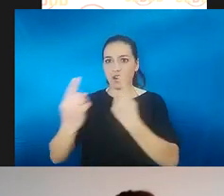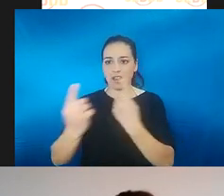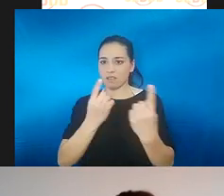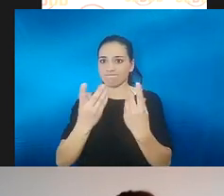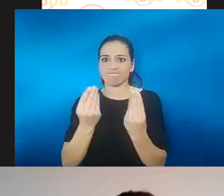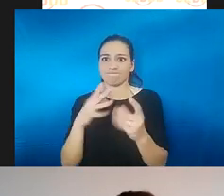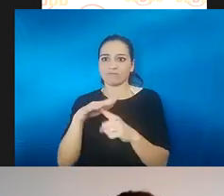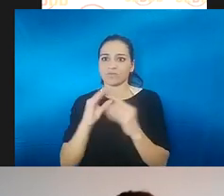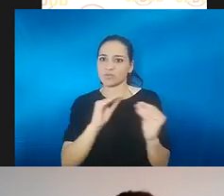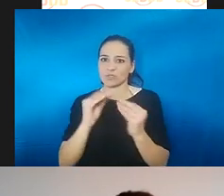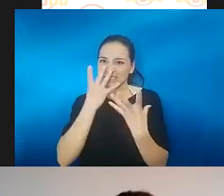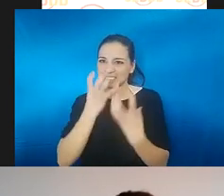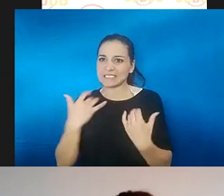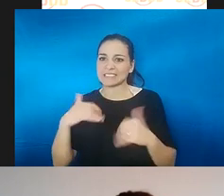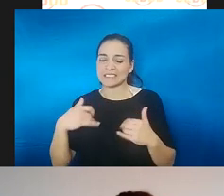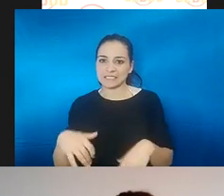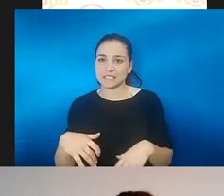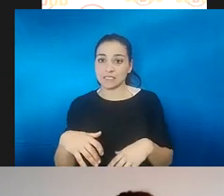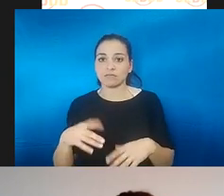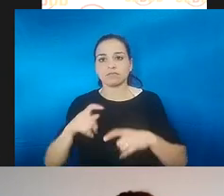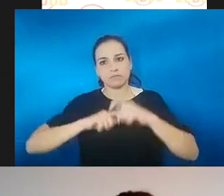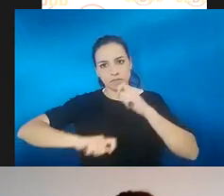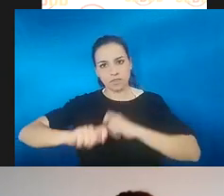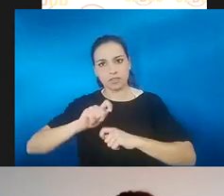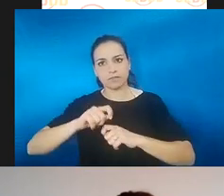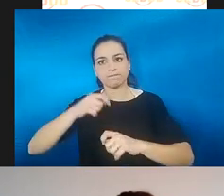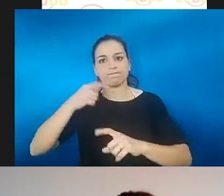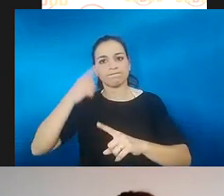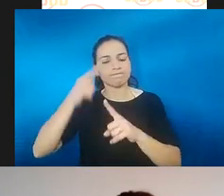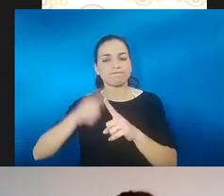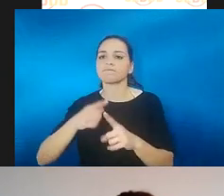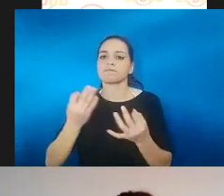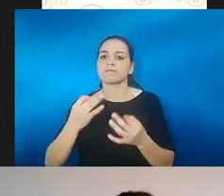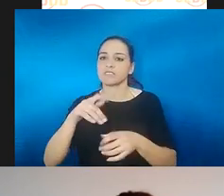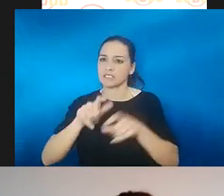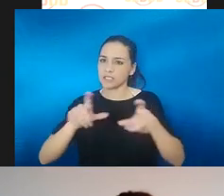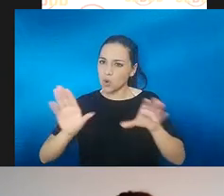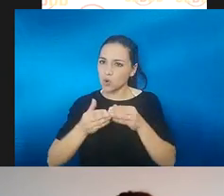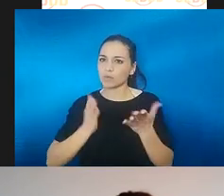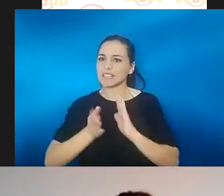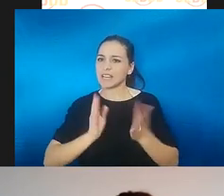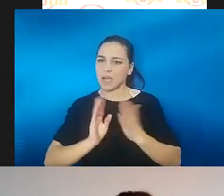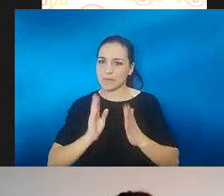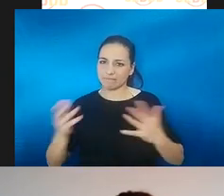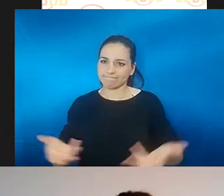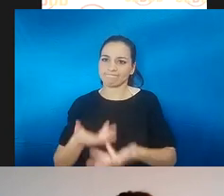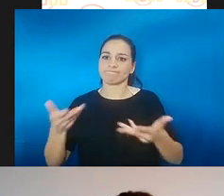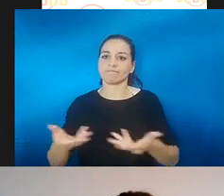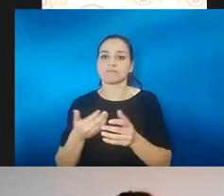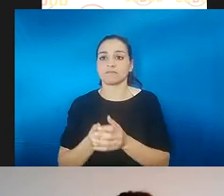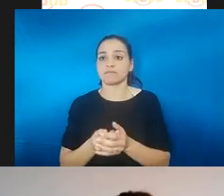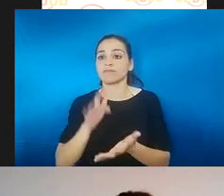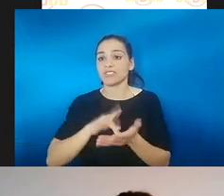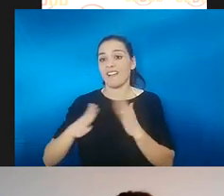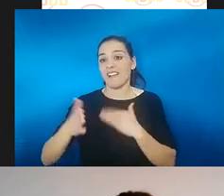empujando es en acoger, en terapia de grupo, en lo que muchos no tuvimos cuando no estaba la asociación.